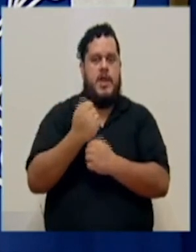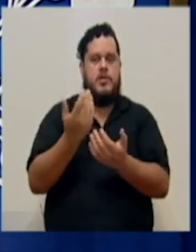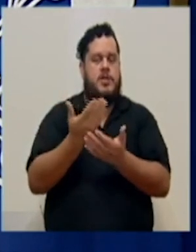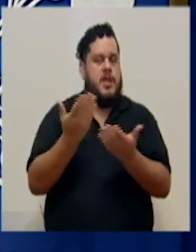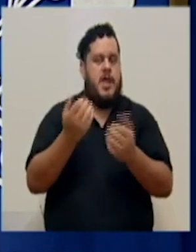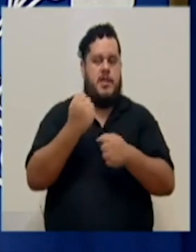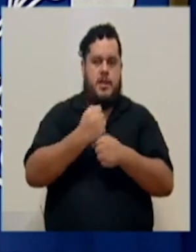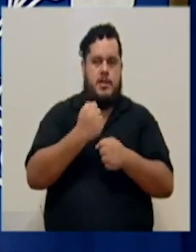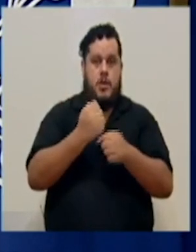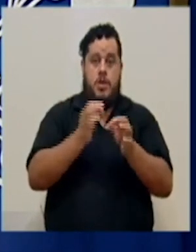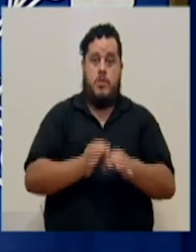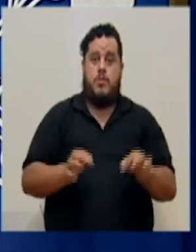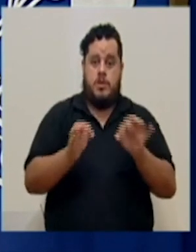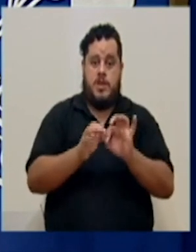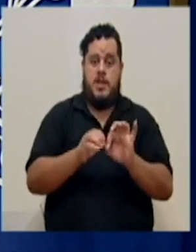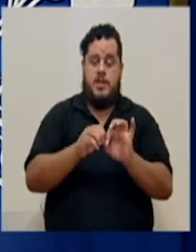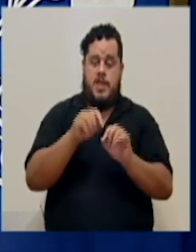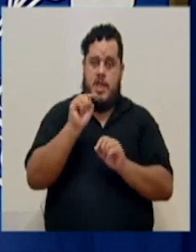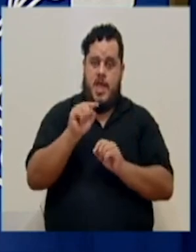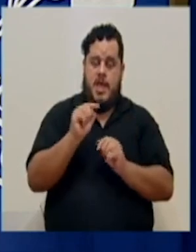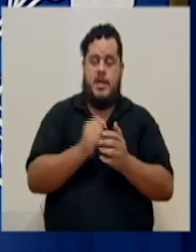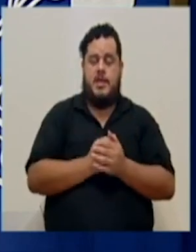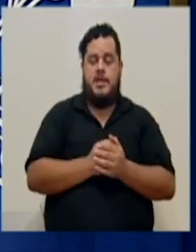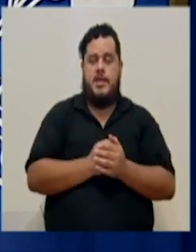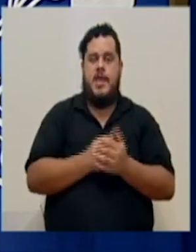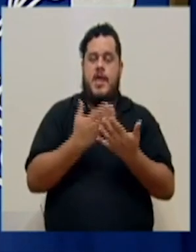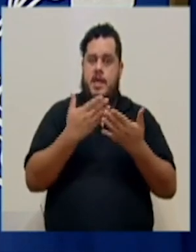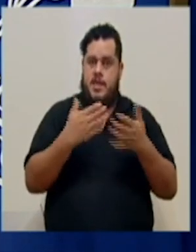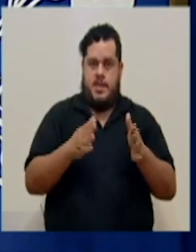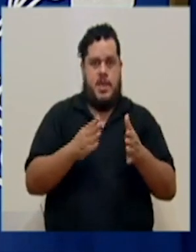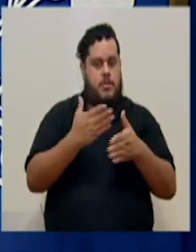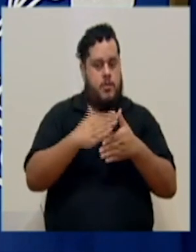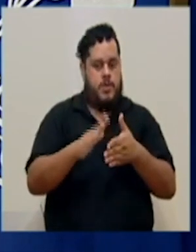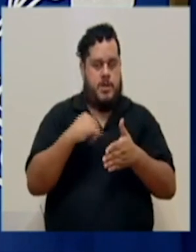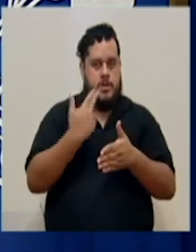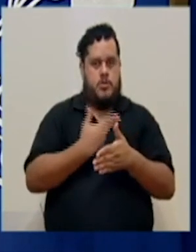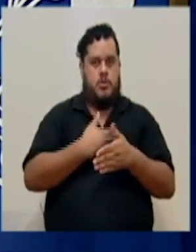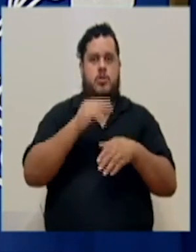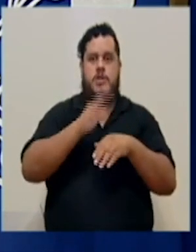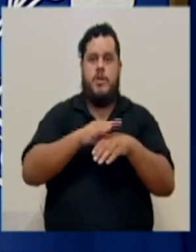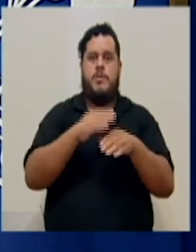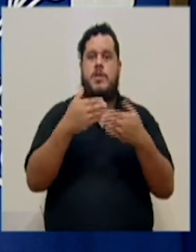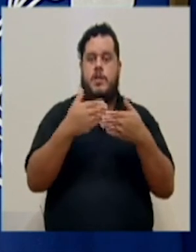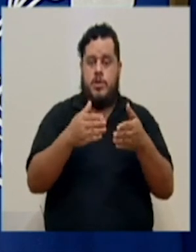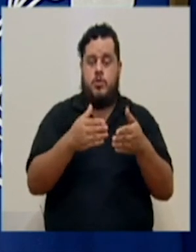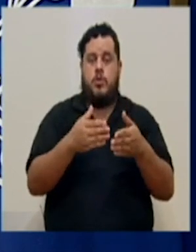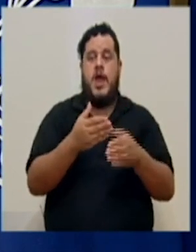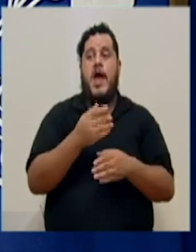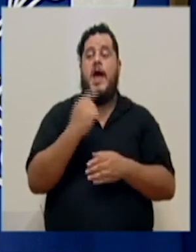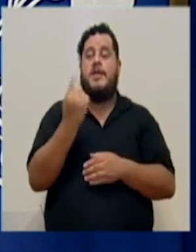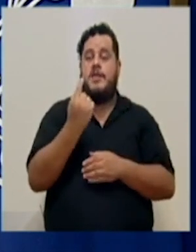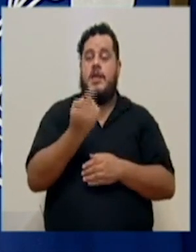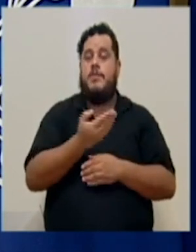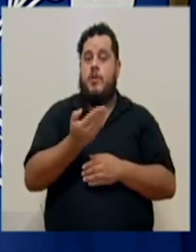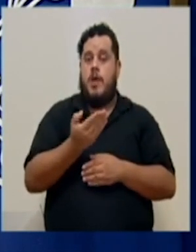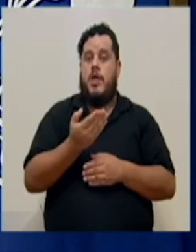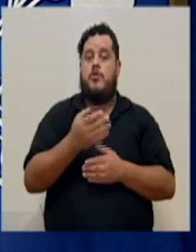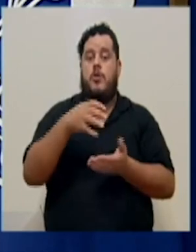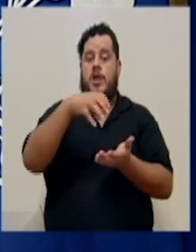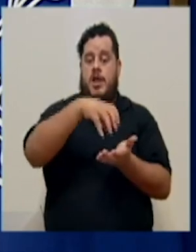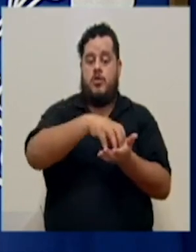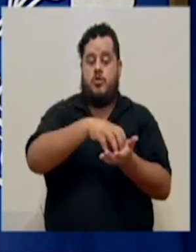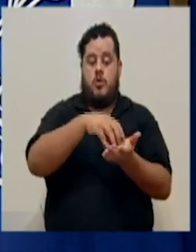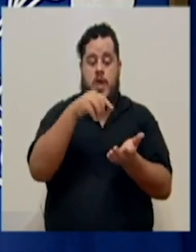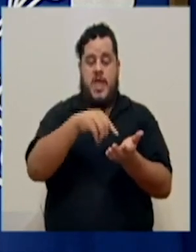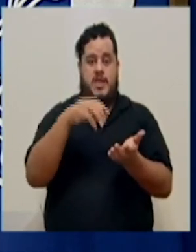estado trabajando. Muy importante aquí que ya por parte de nosotros se permite la apertura siempre y cuando esté en alerta amarilla y se cuente con un